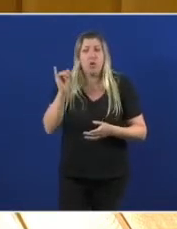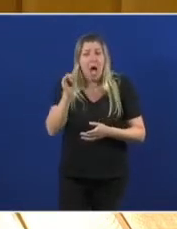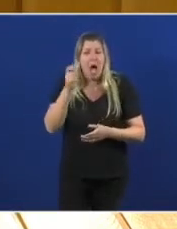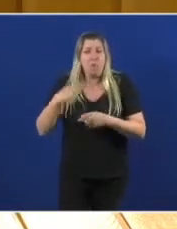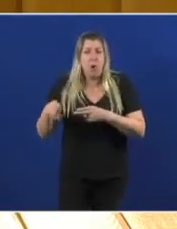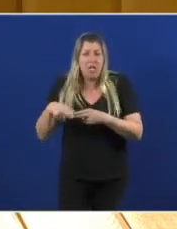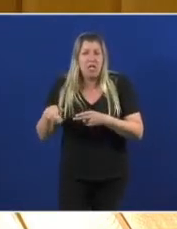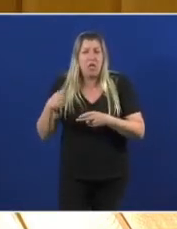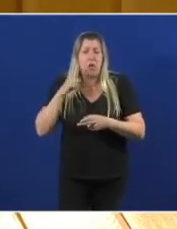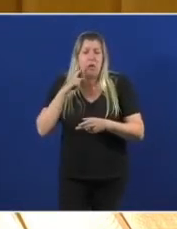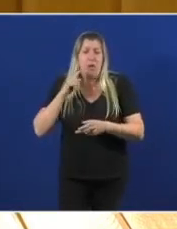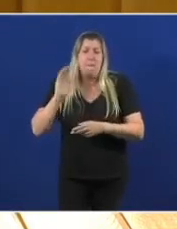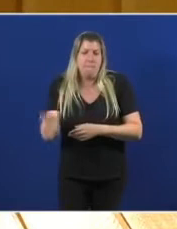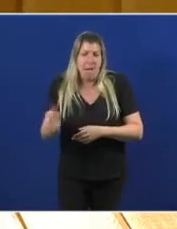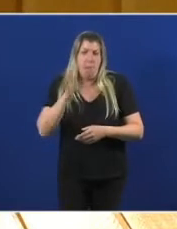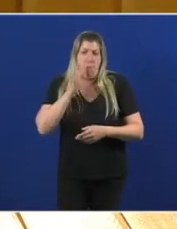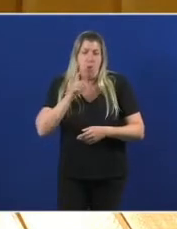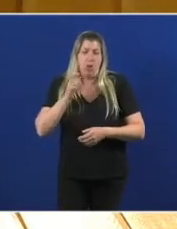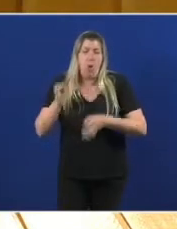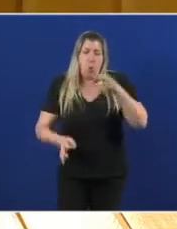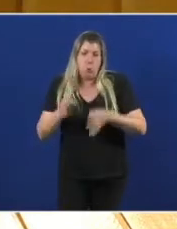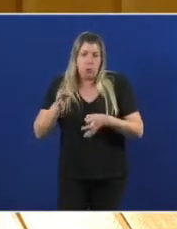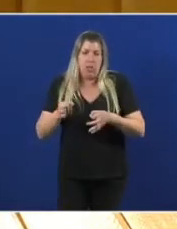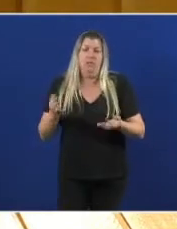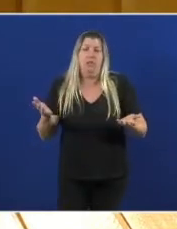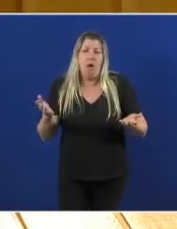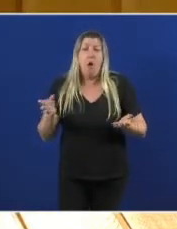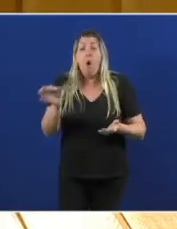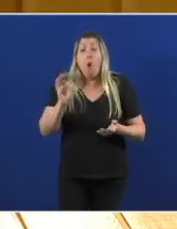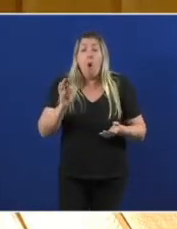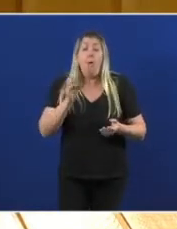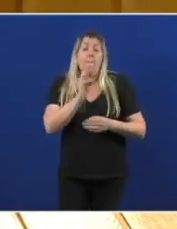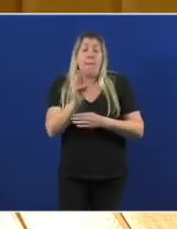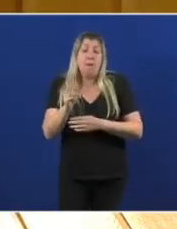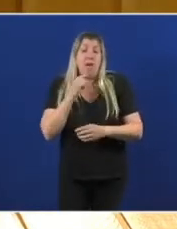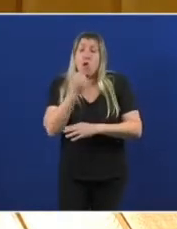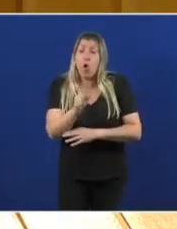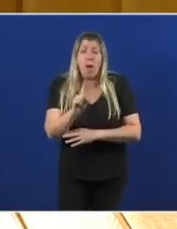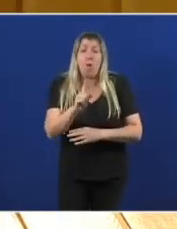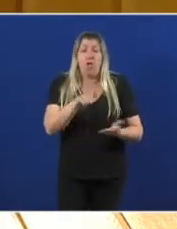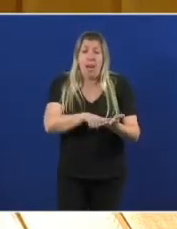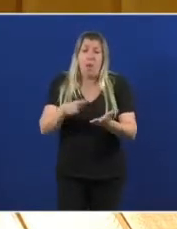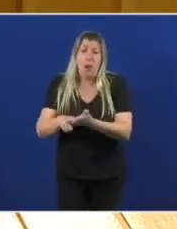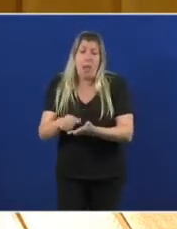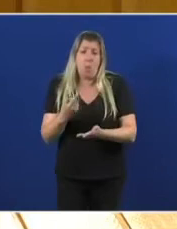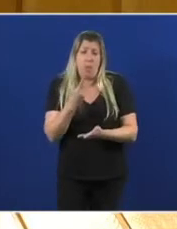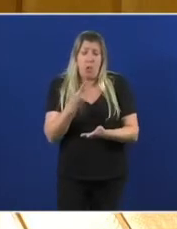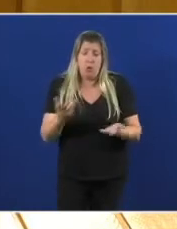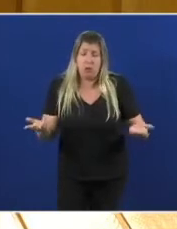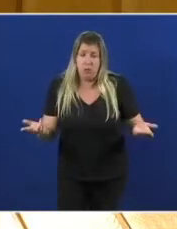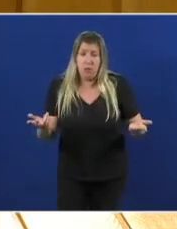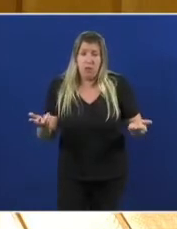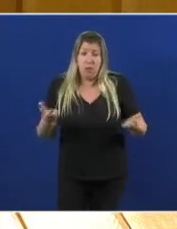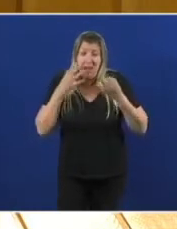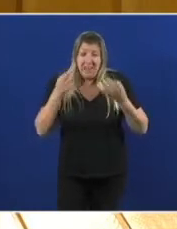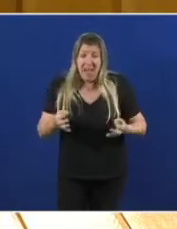nega a nosa lingua porque non acepta o plurilingüismo en definitiva un partido popular profundamente